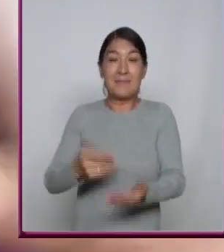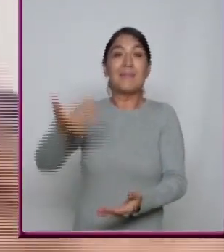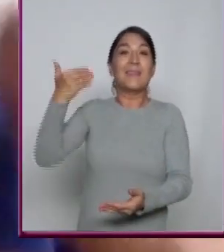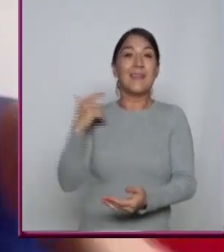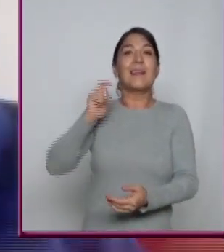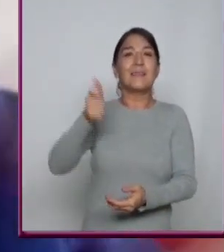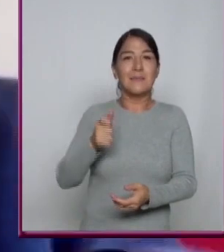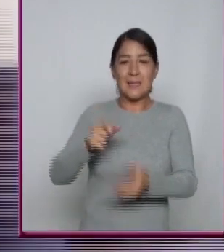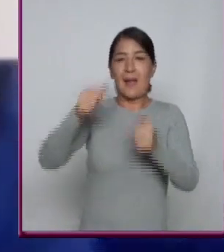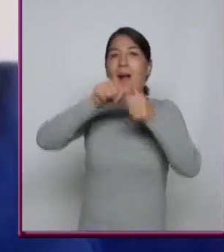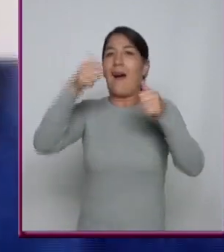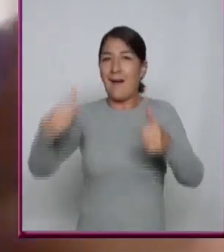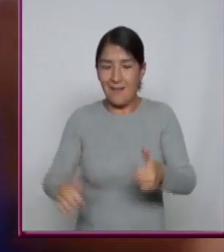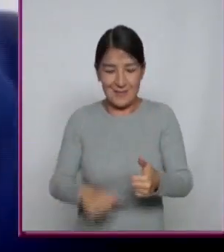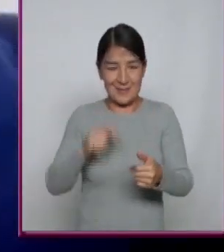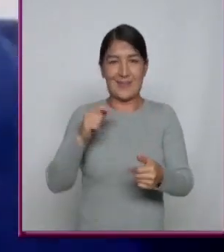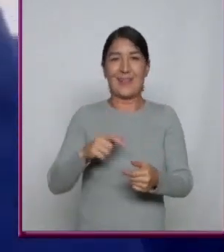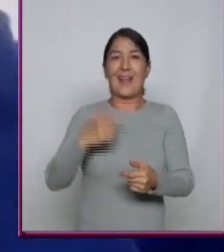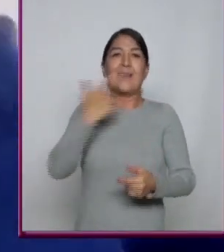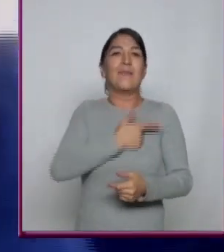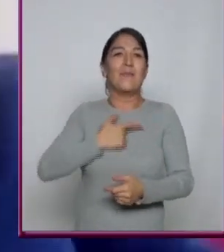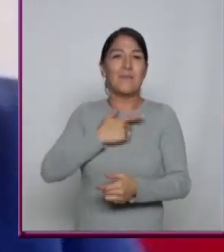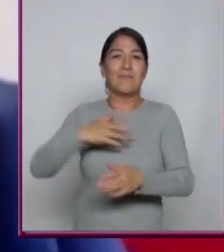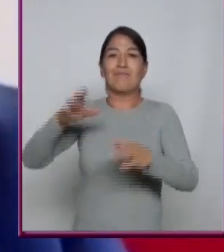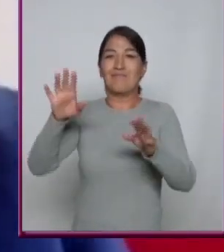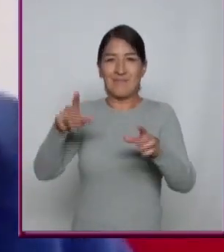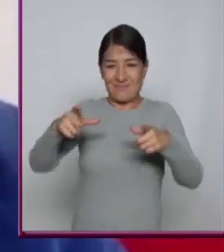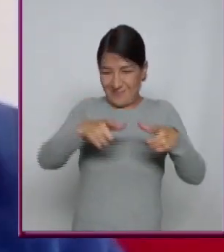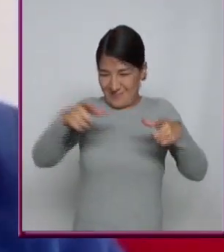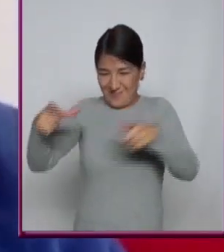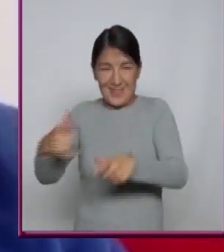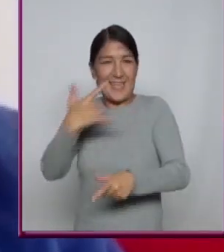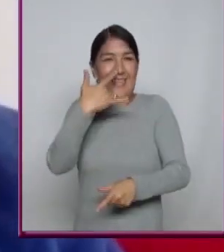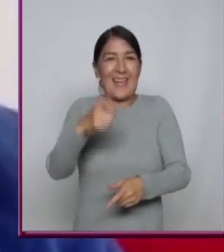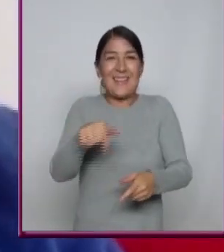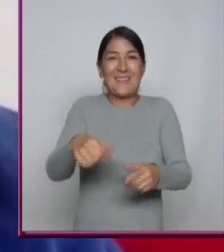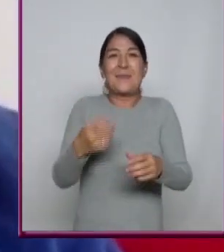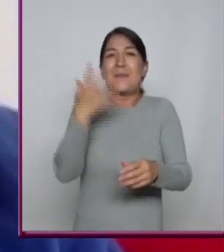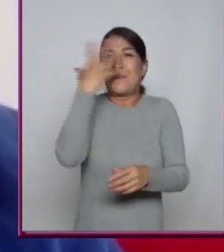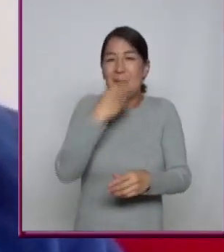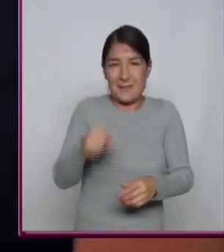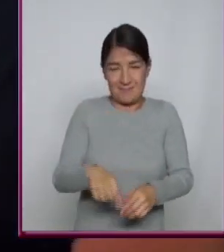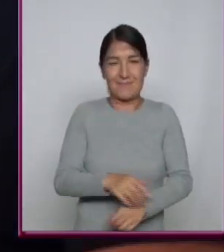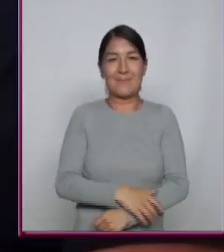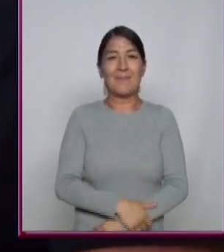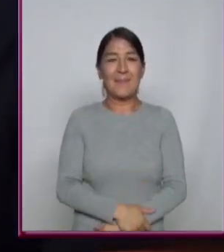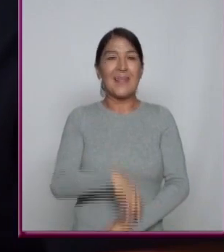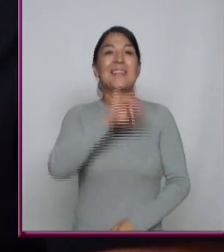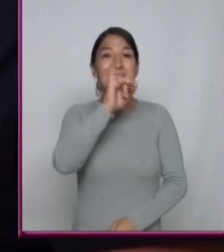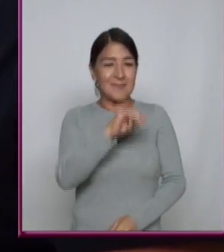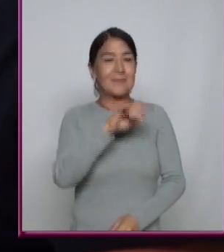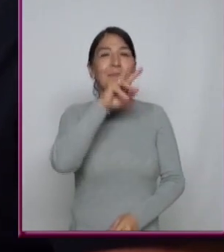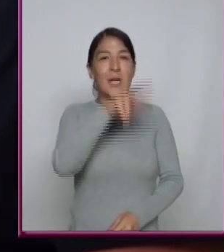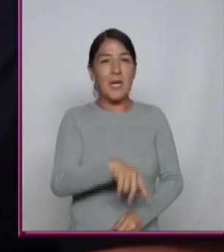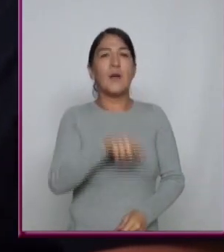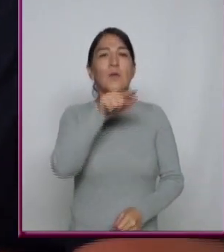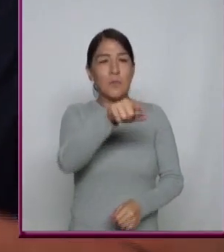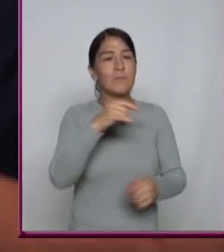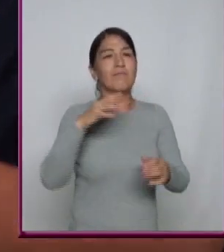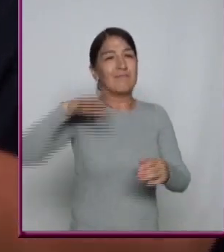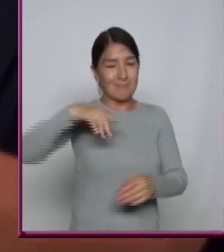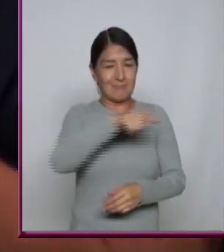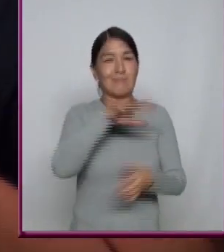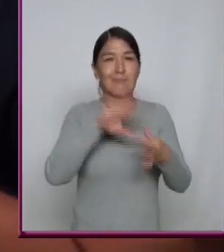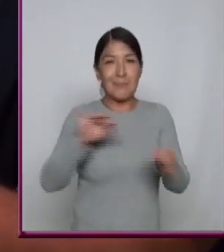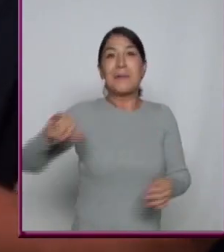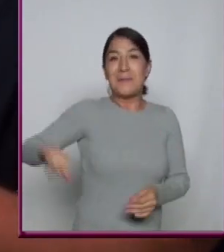es El álbum, el arte Y uno destapas y lo abres Se vuelve una pieza de lo mismo Sí, y justo lo que comentas Es muy interesante